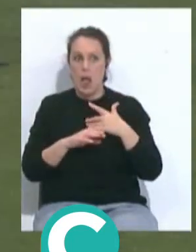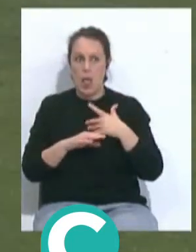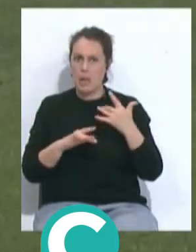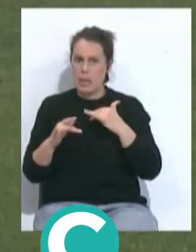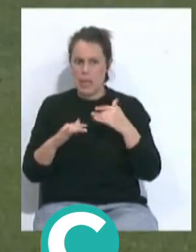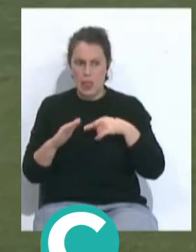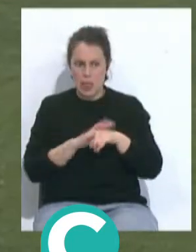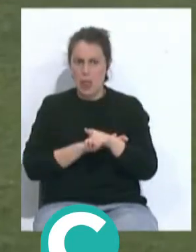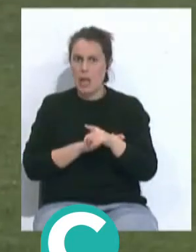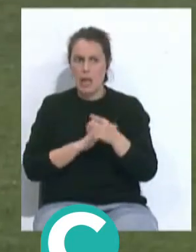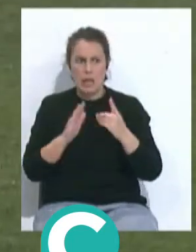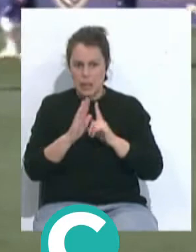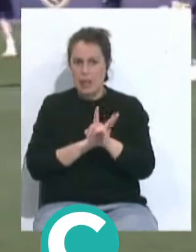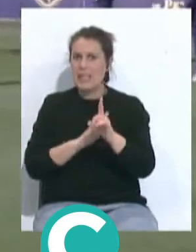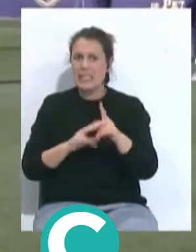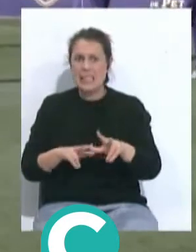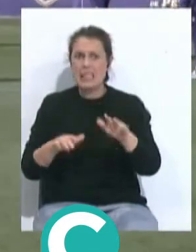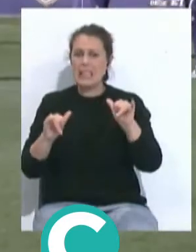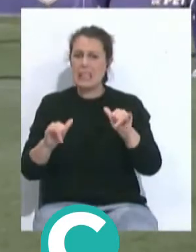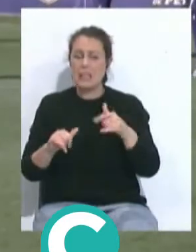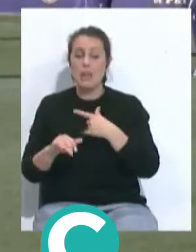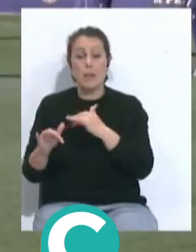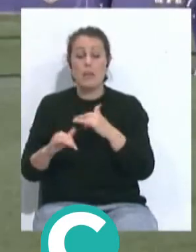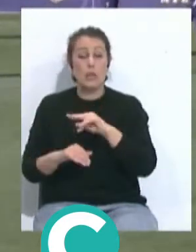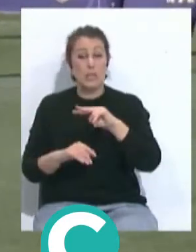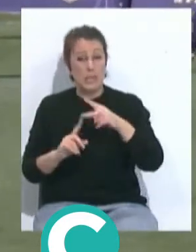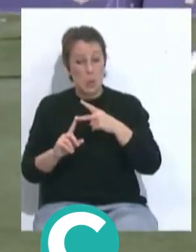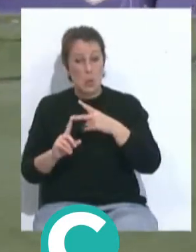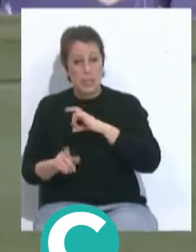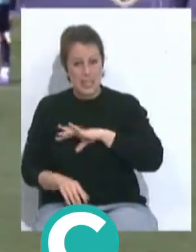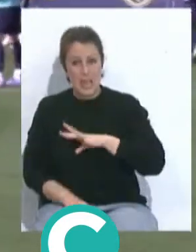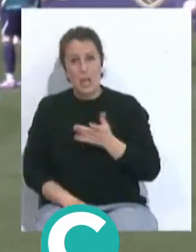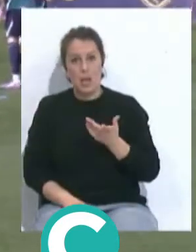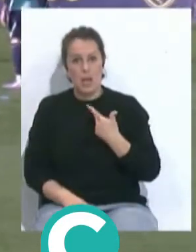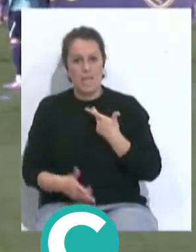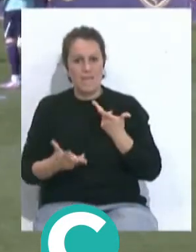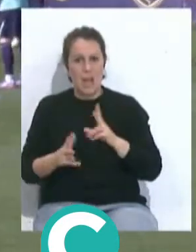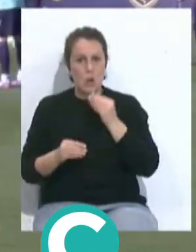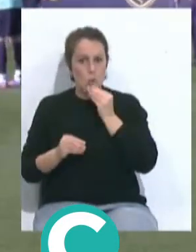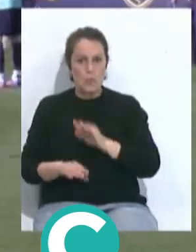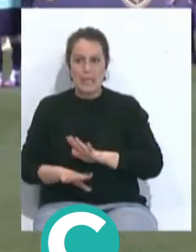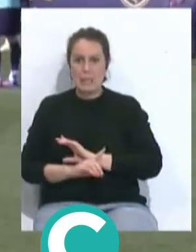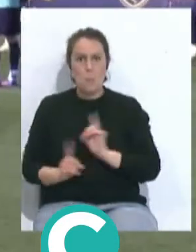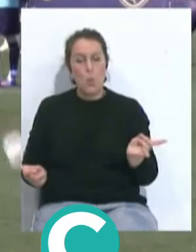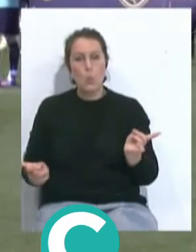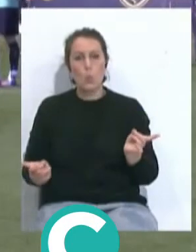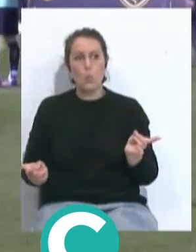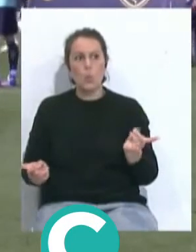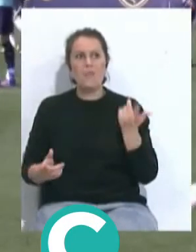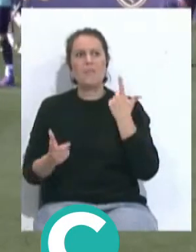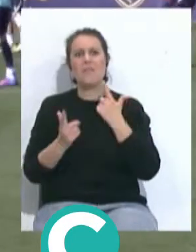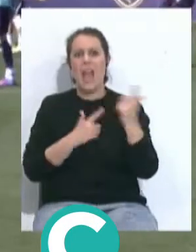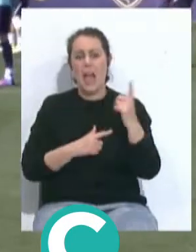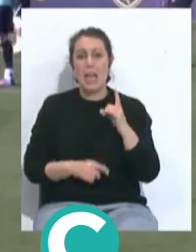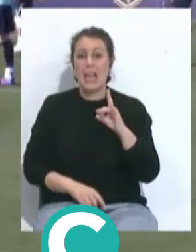solo minuto y sobre todo en el segundo partido que jugó Chile no estuvo ni en el banco de suplentes. O sea, hacer un